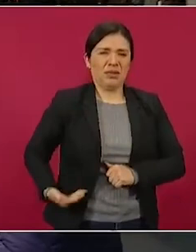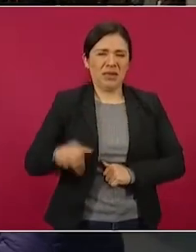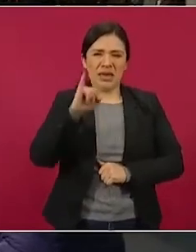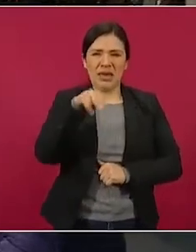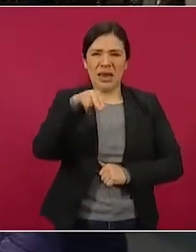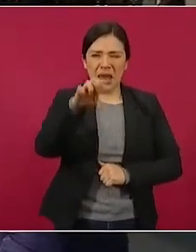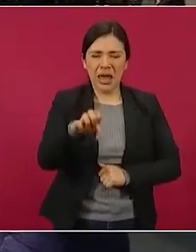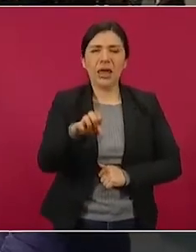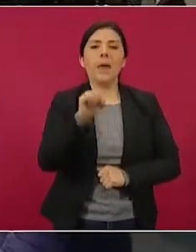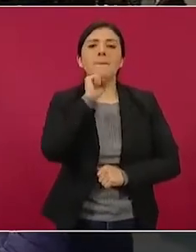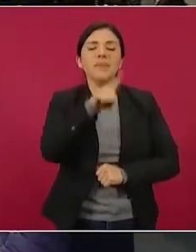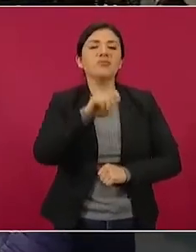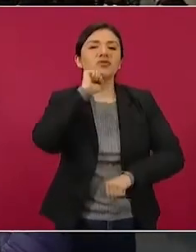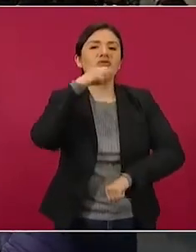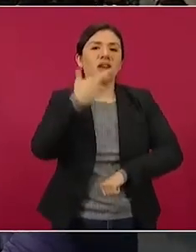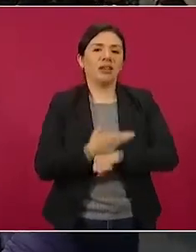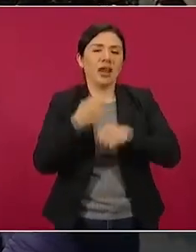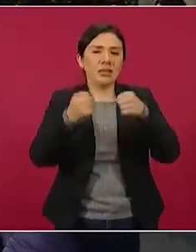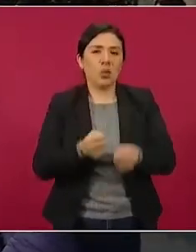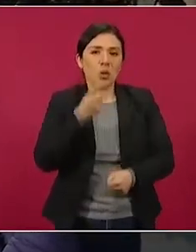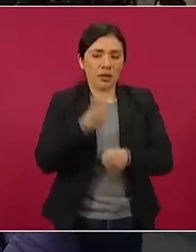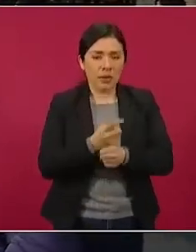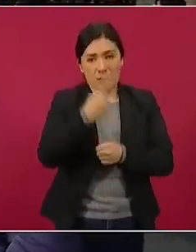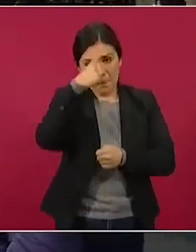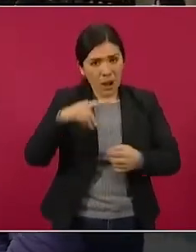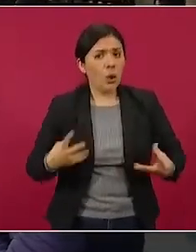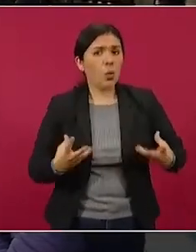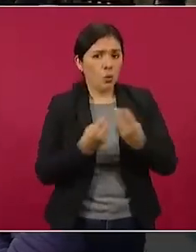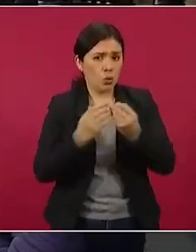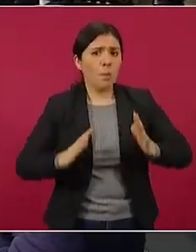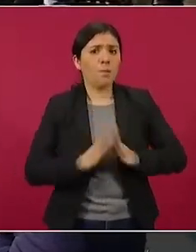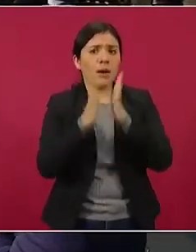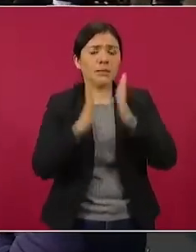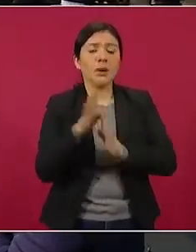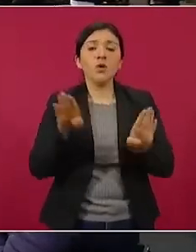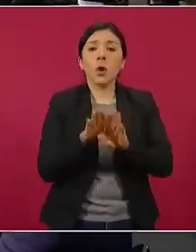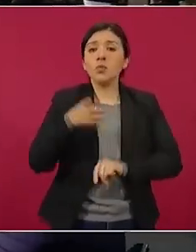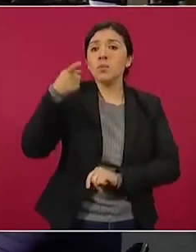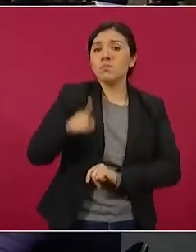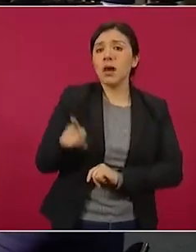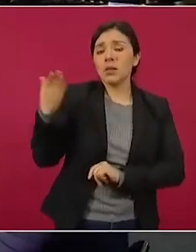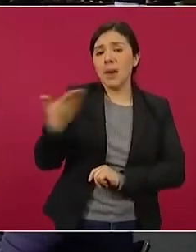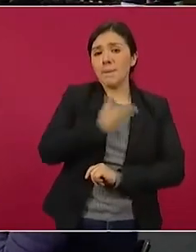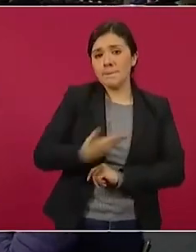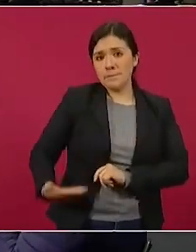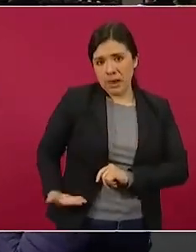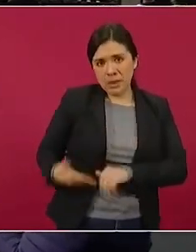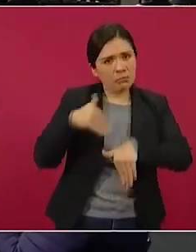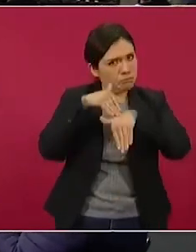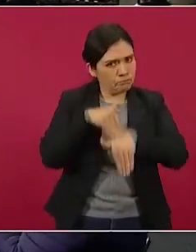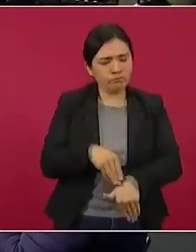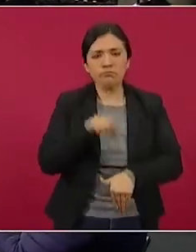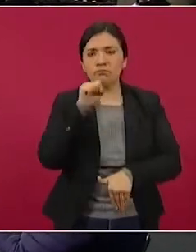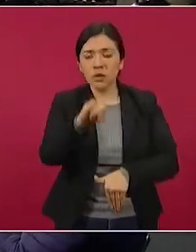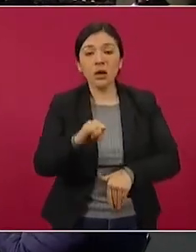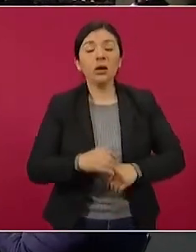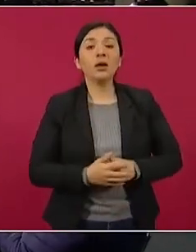la Secretaría de Seguridad, que participa en la mesa por instrucción del señor presidente, que